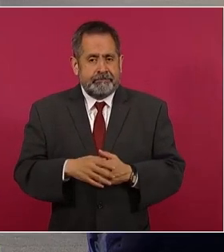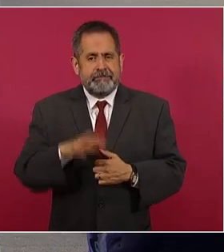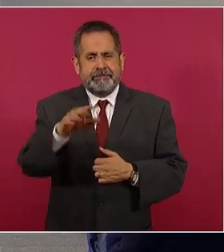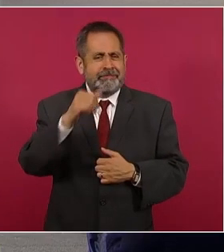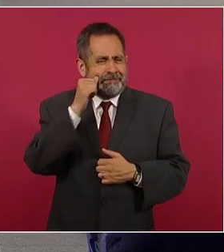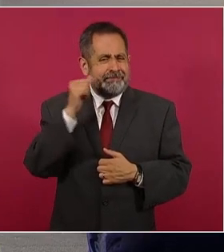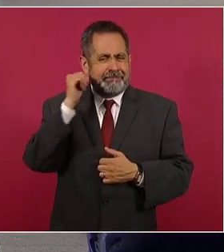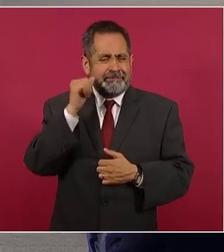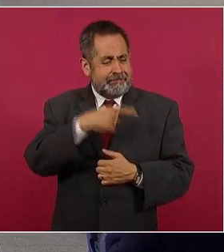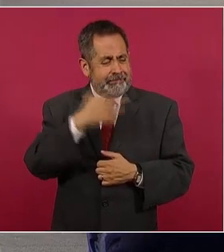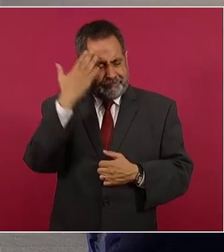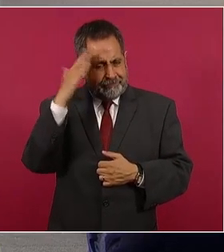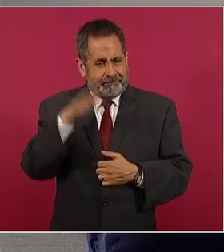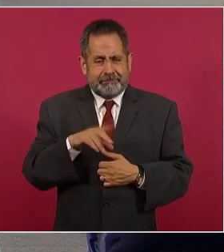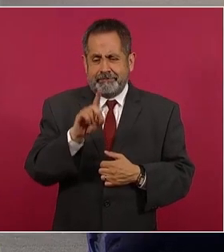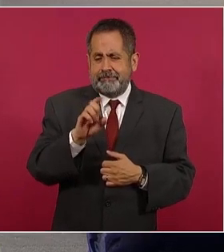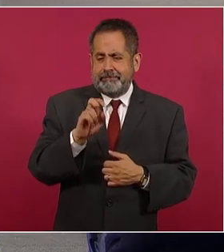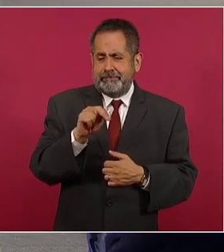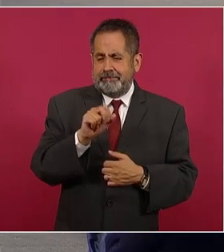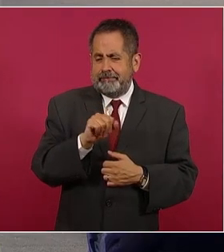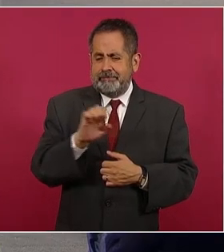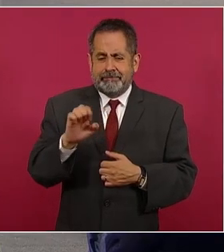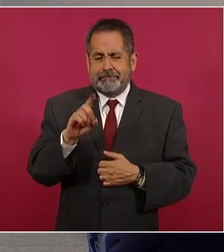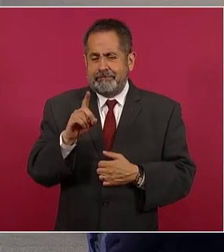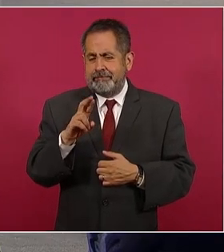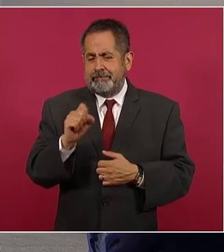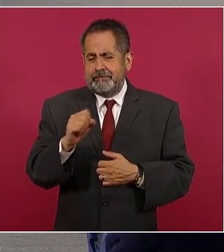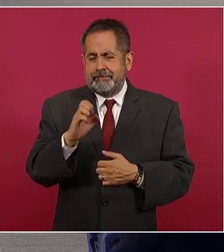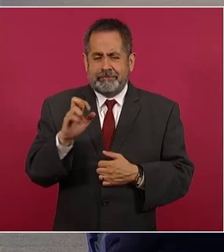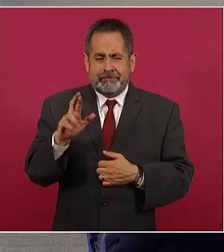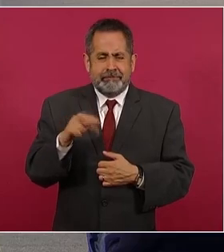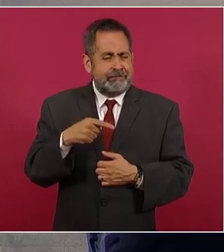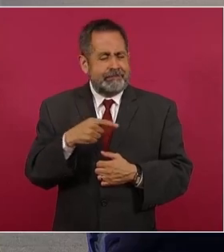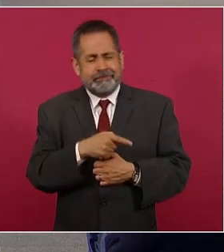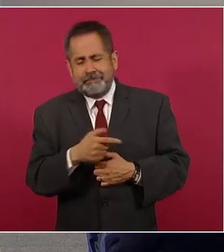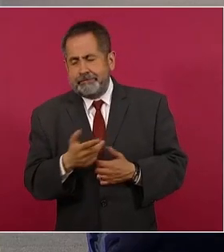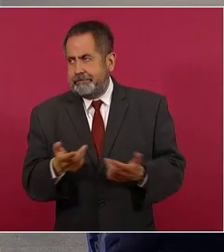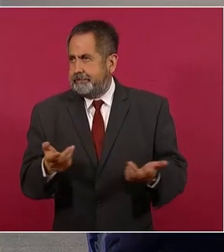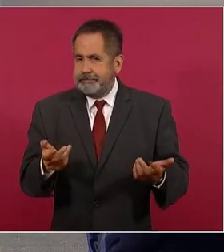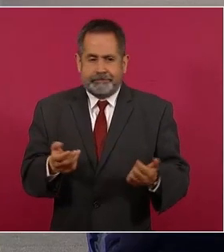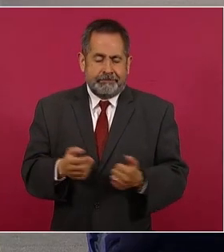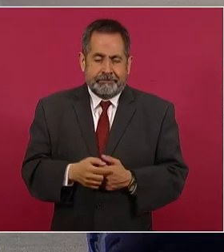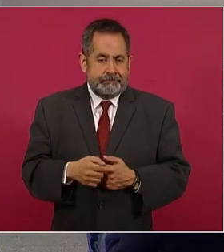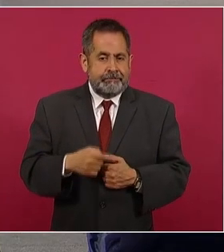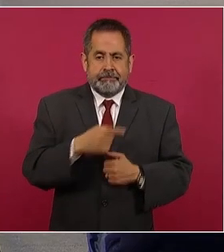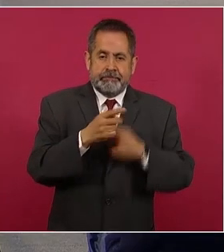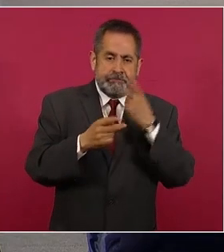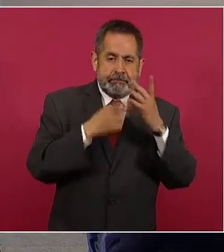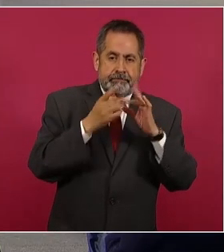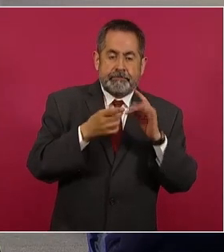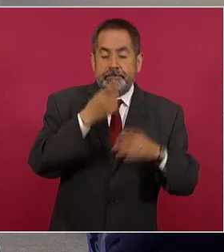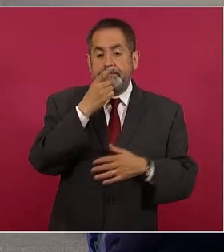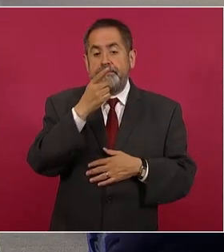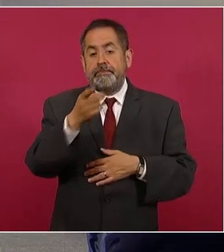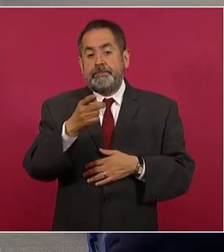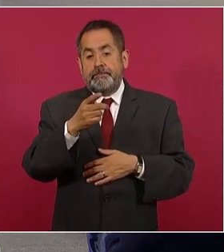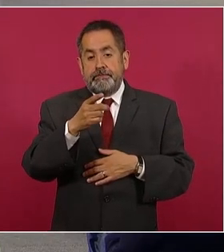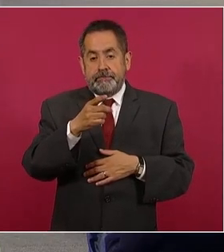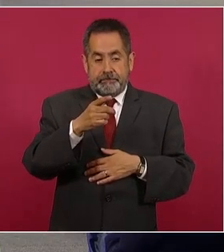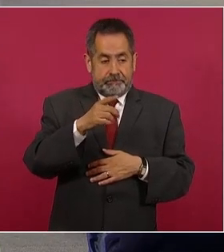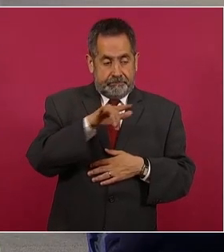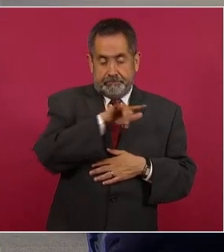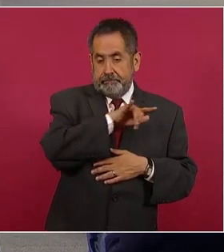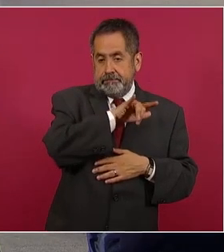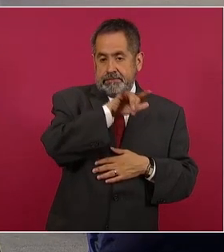Denise Dreiser, hablando de que va un avión de la Guardia